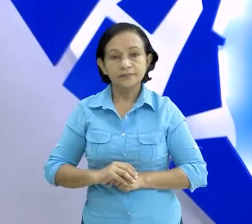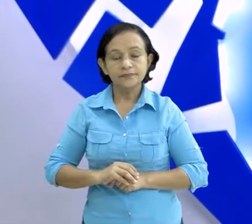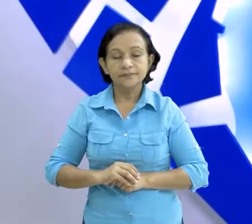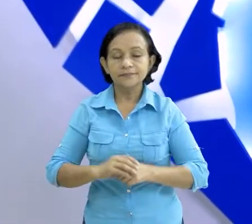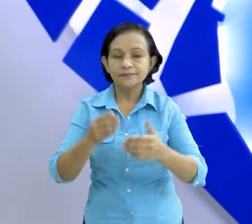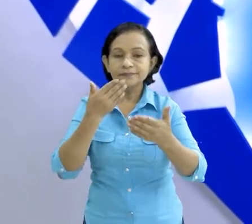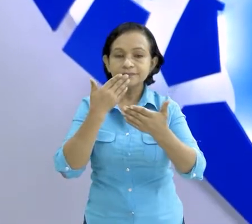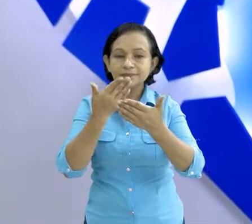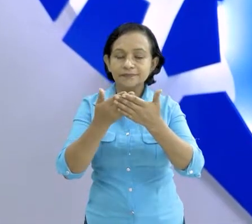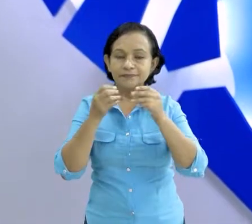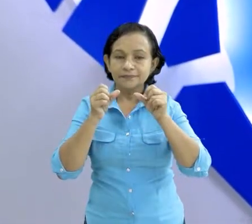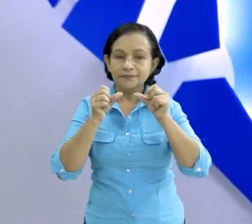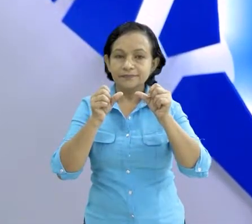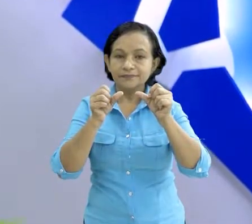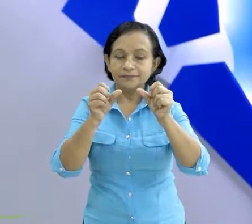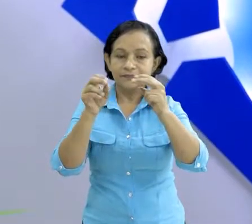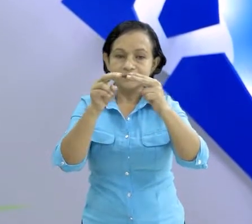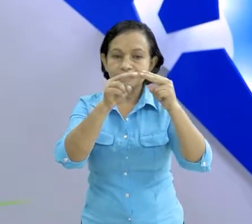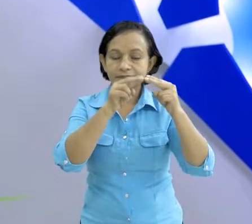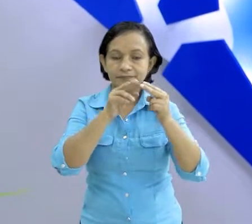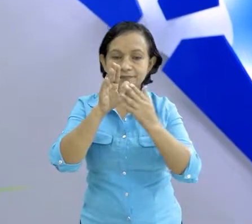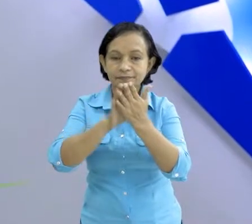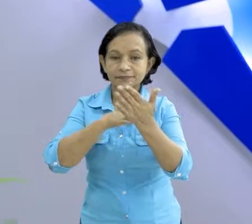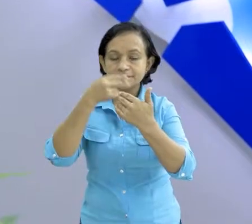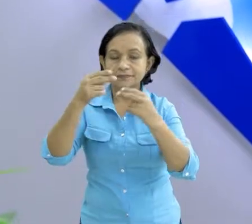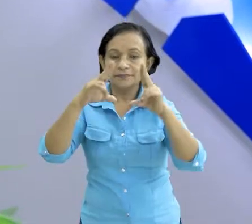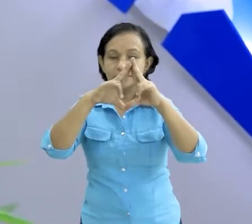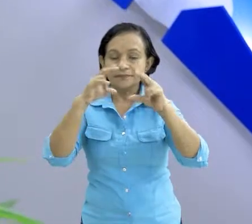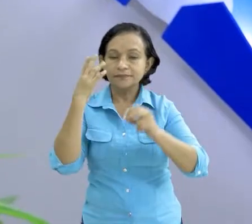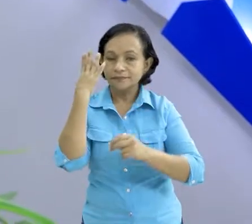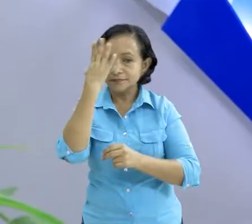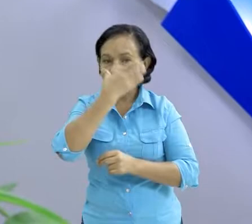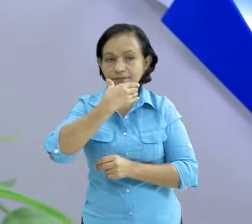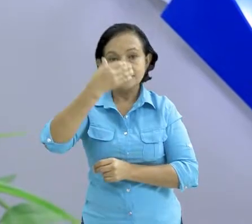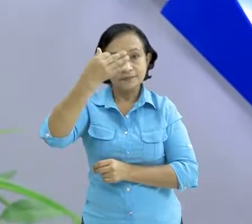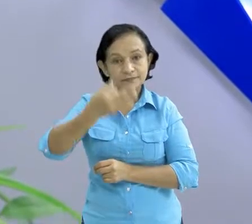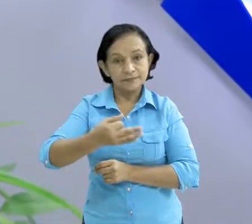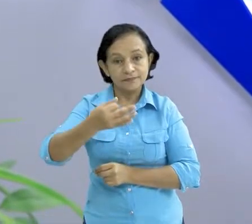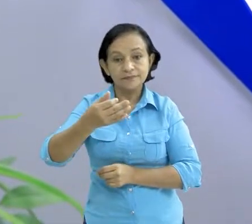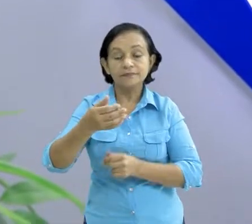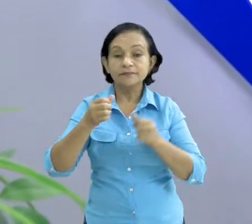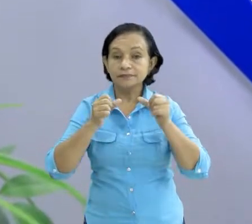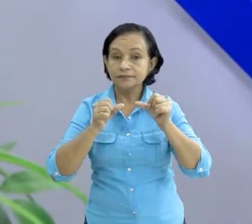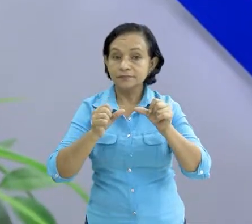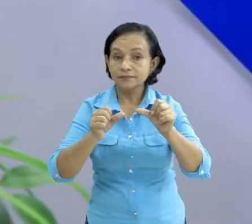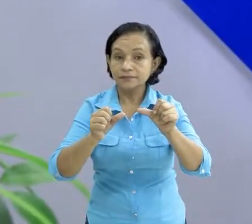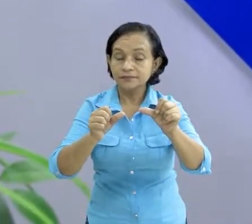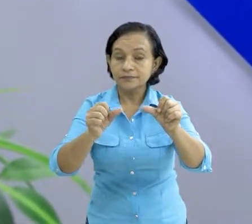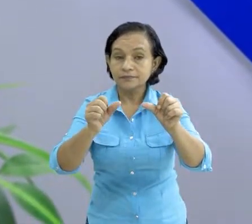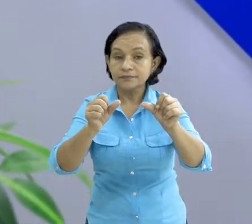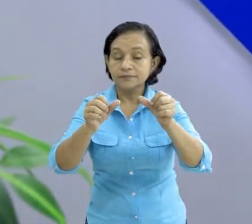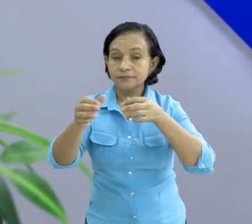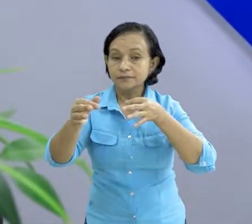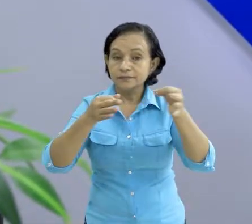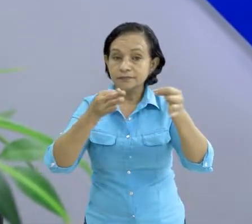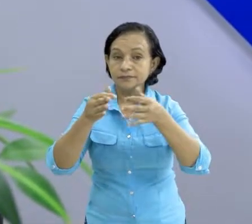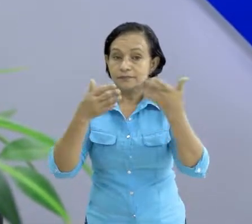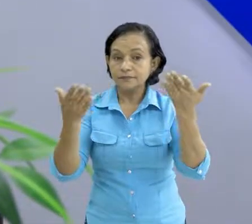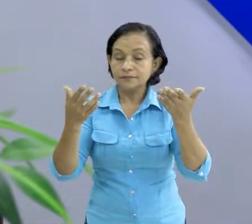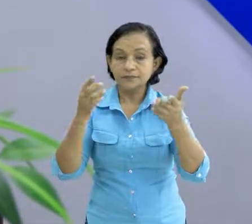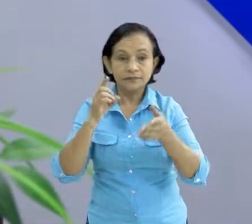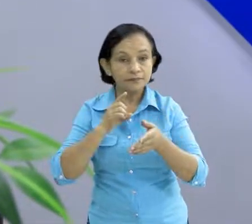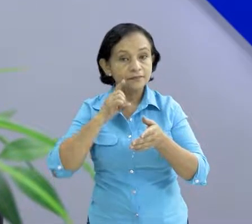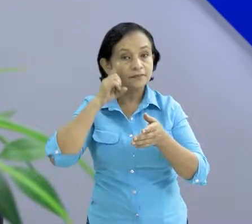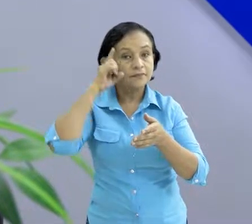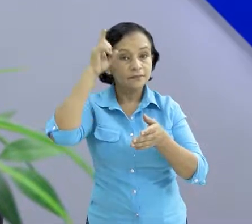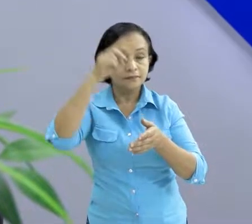Gracias por continuar en sintonía de su programa Nicaragua Linda y Segura. A continuación, le presentamos un reporte acerca del desarrollo